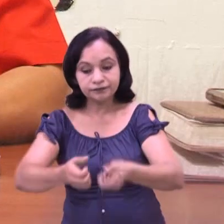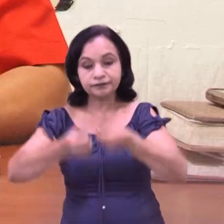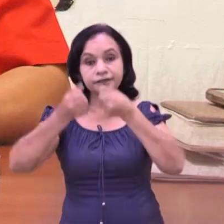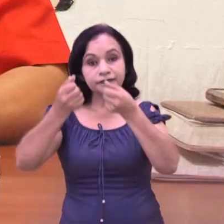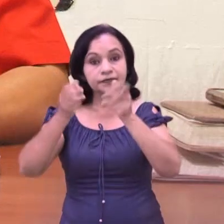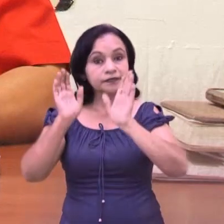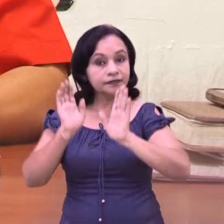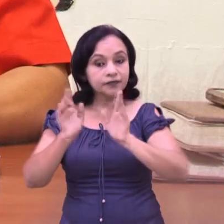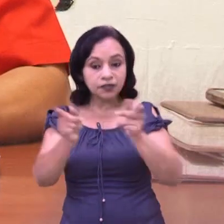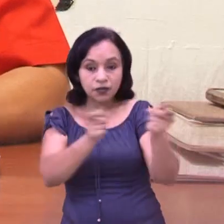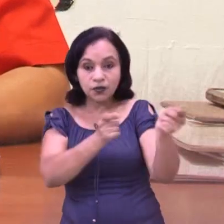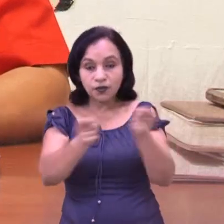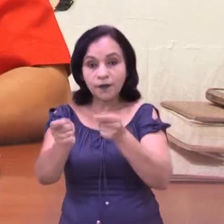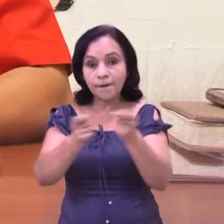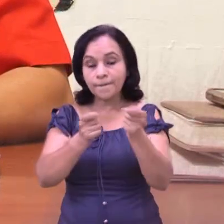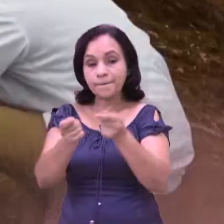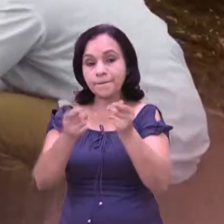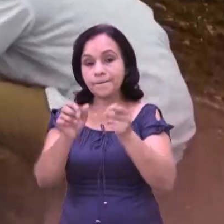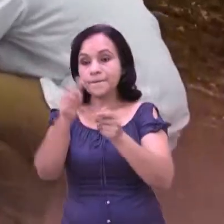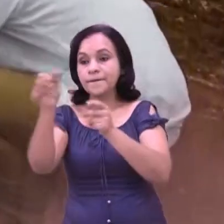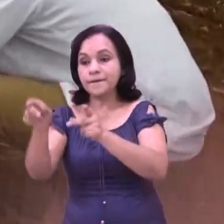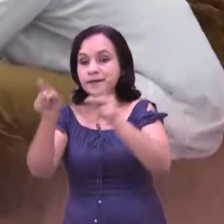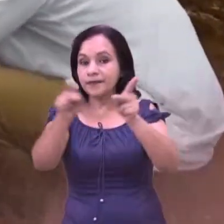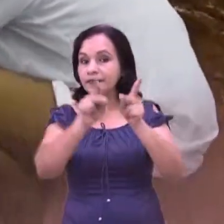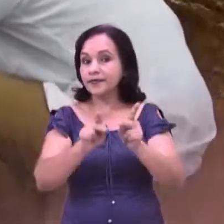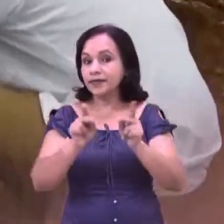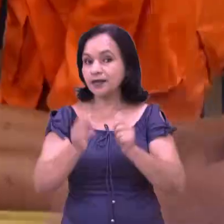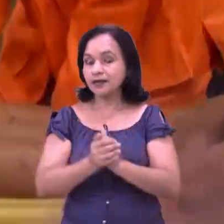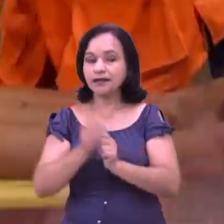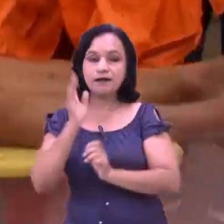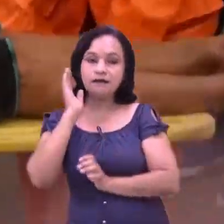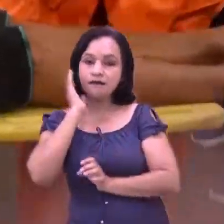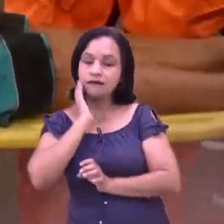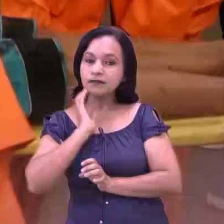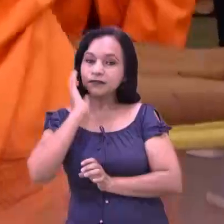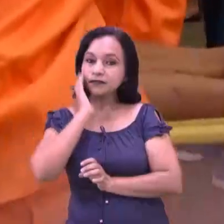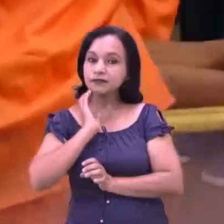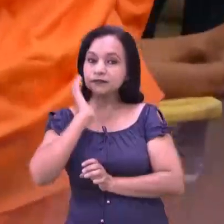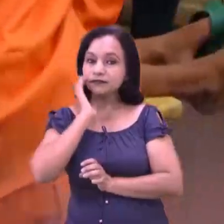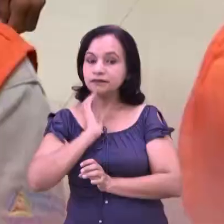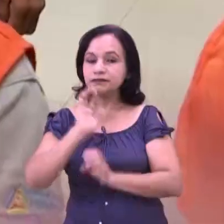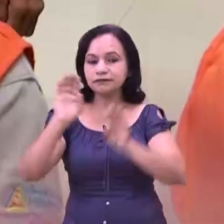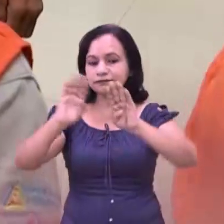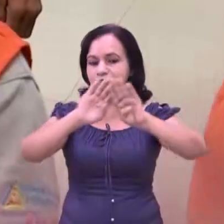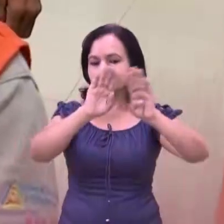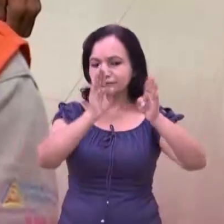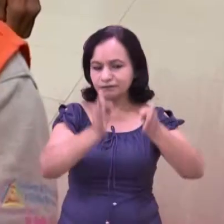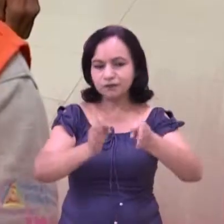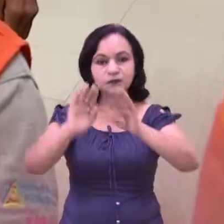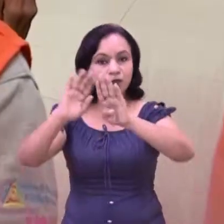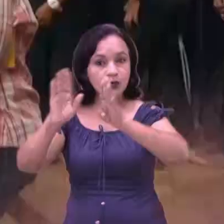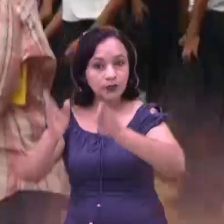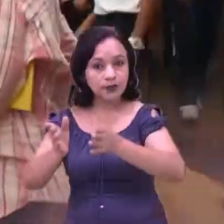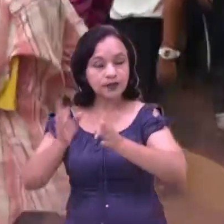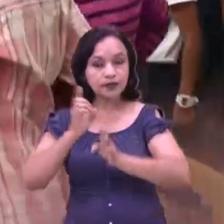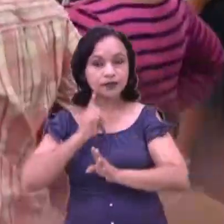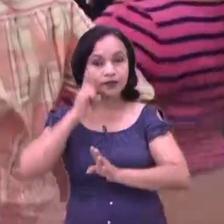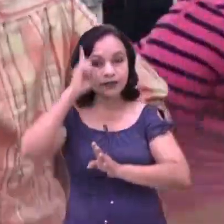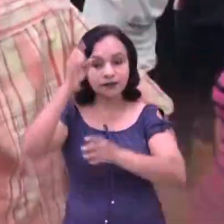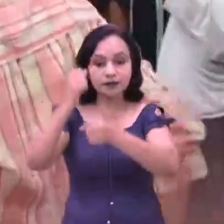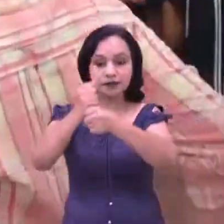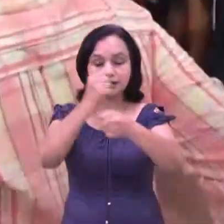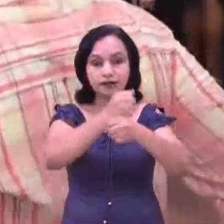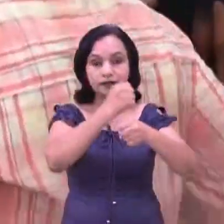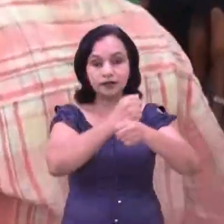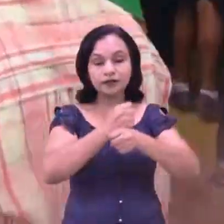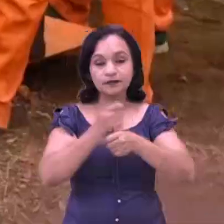control del resto de compañeros. La experiencia acumulada en las mujeres también es parte del avance del trabajo para el manejo